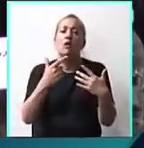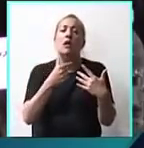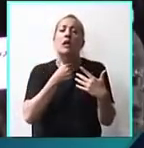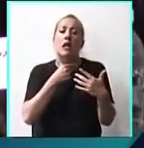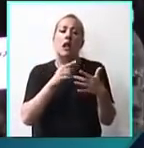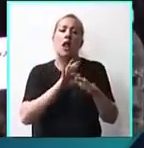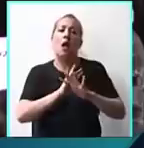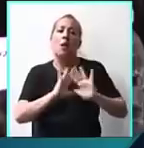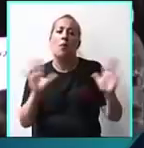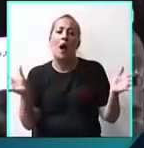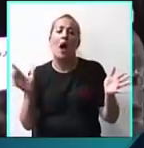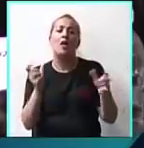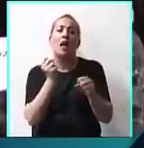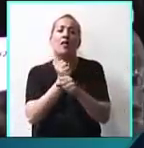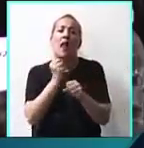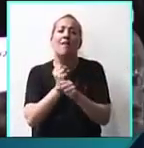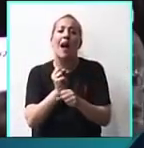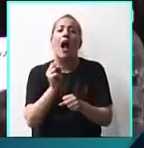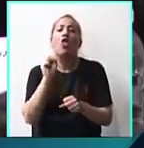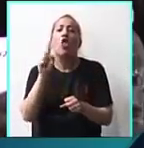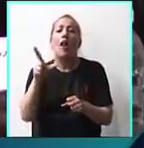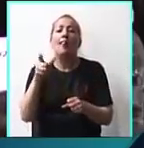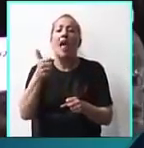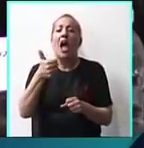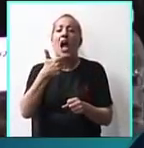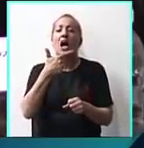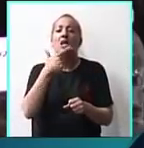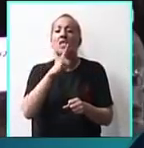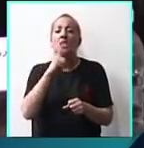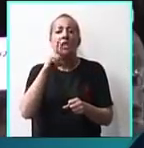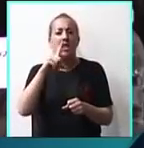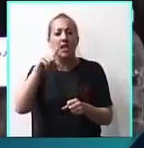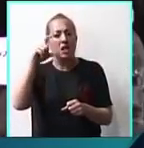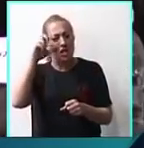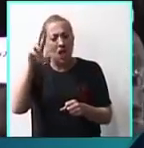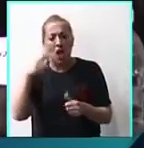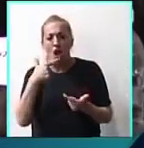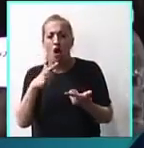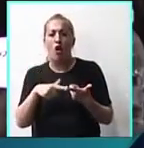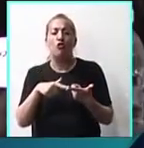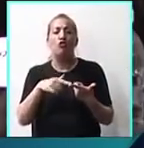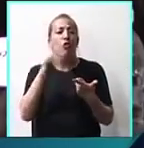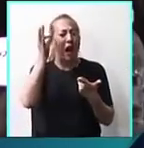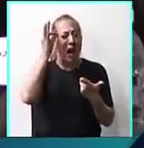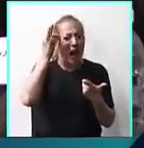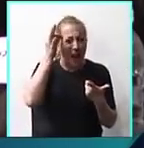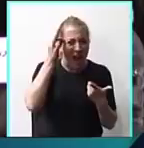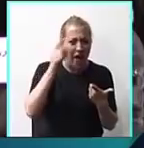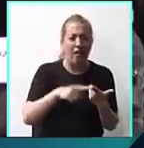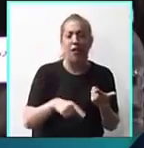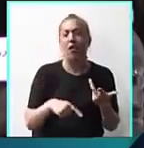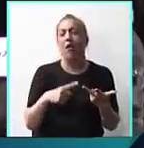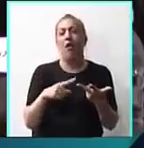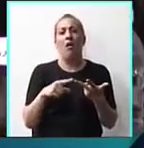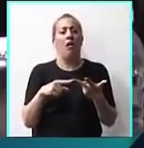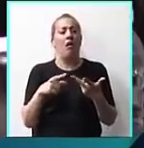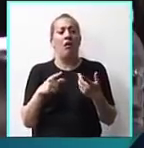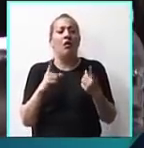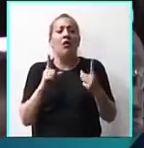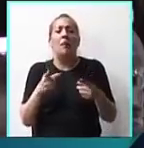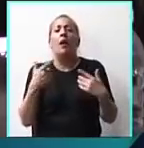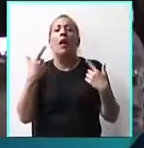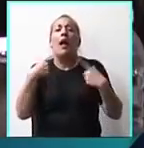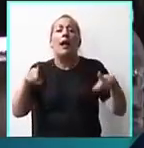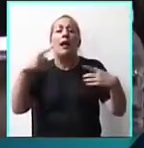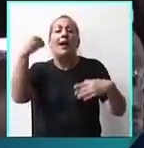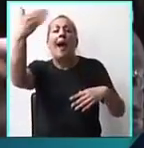astillero, de la poderosa, no recuerdo, de los senegaleses. Ha dado lugar a un original cantito que se